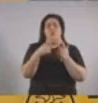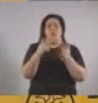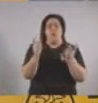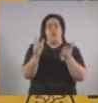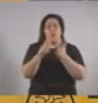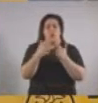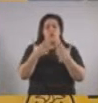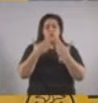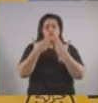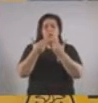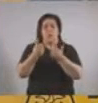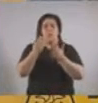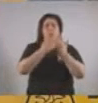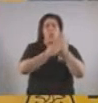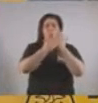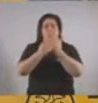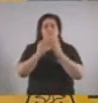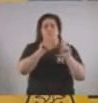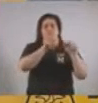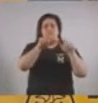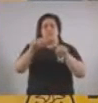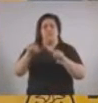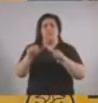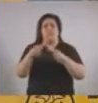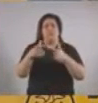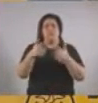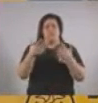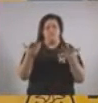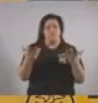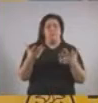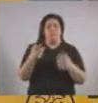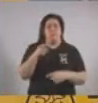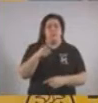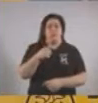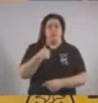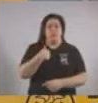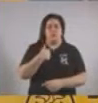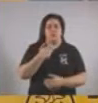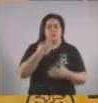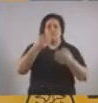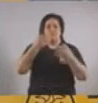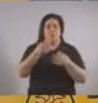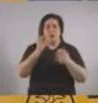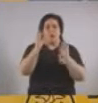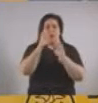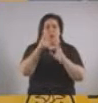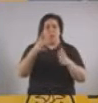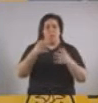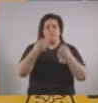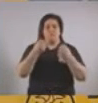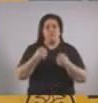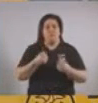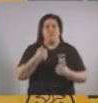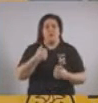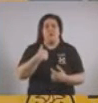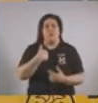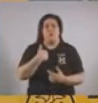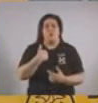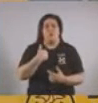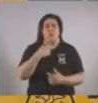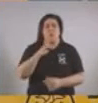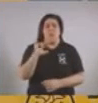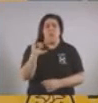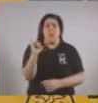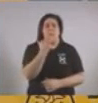sistema de salud, de los ministros de salud también. En esto mi convicción es clara. Yo estoy convencido de que la mejor